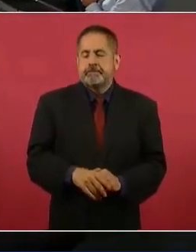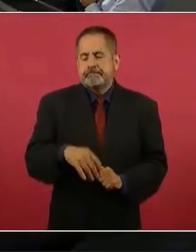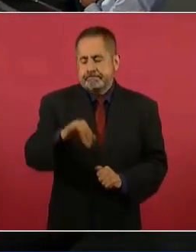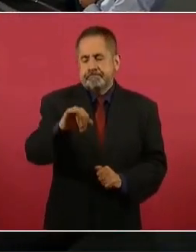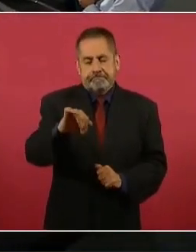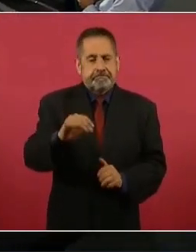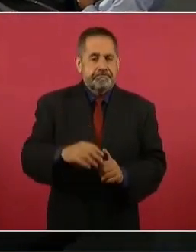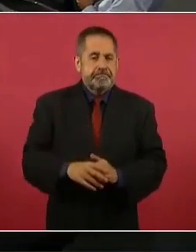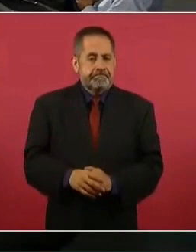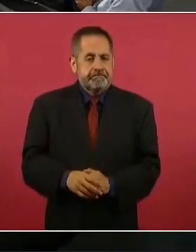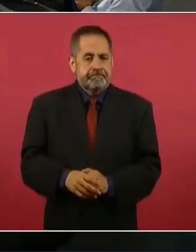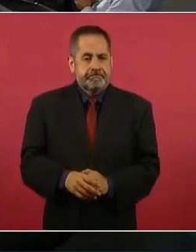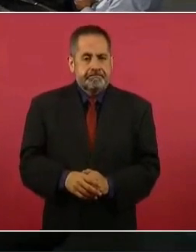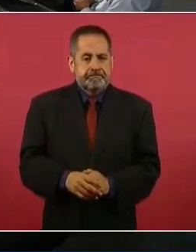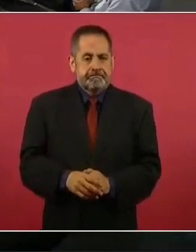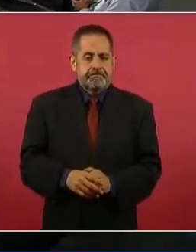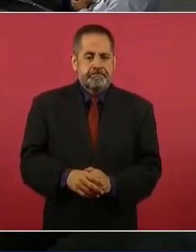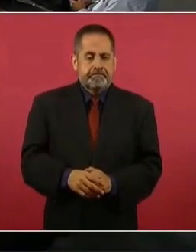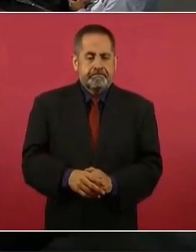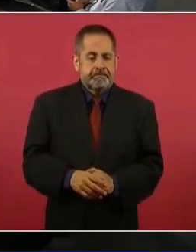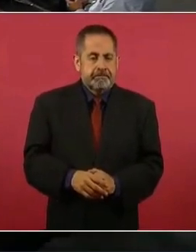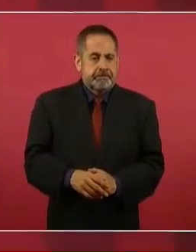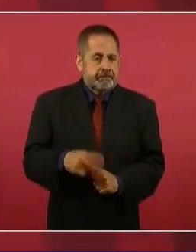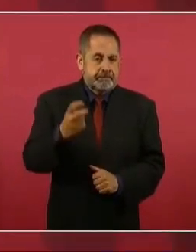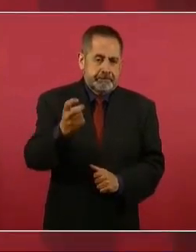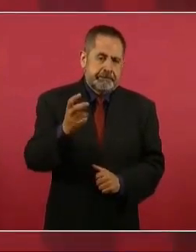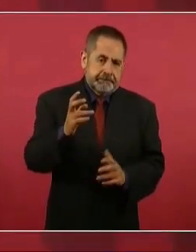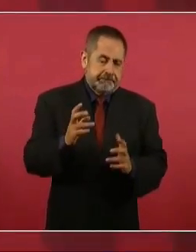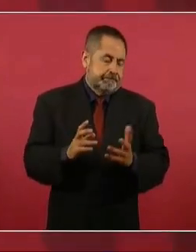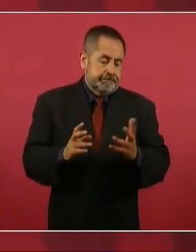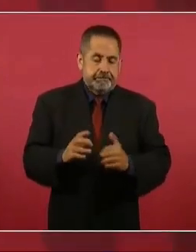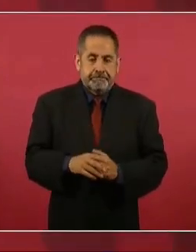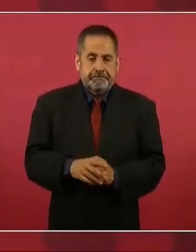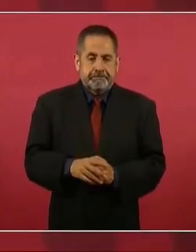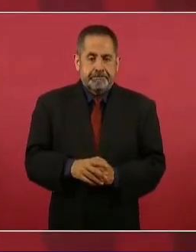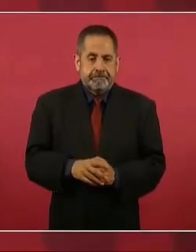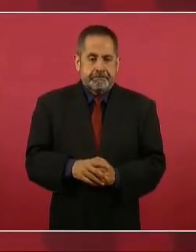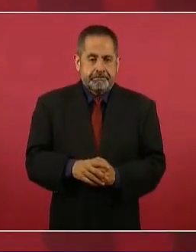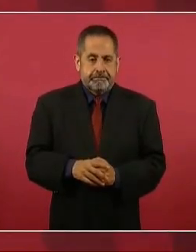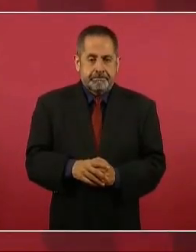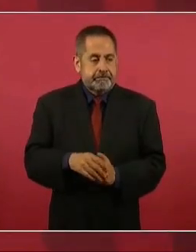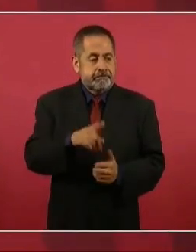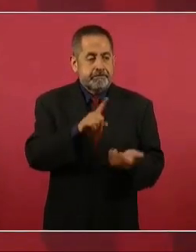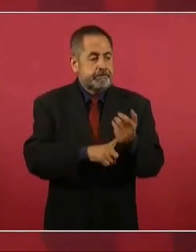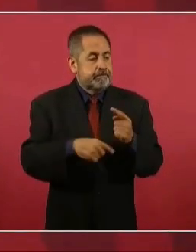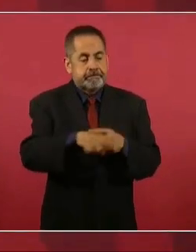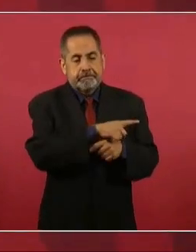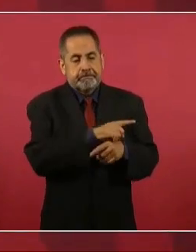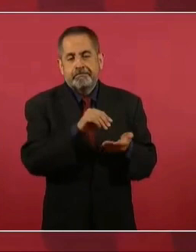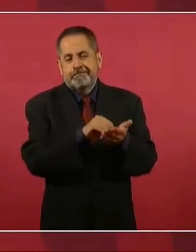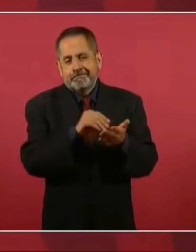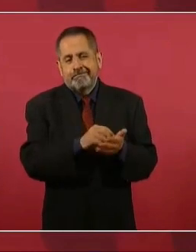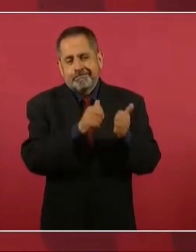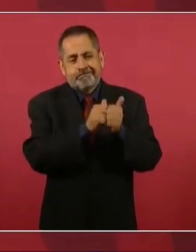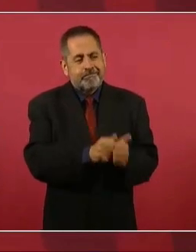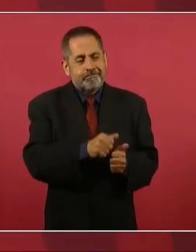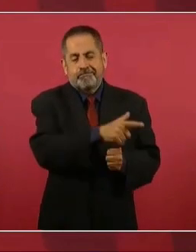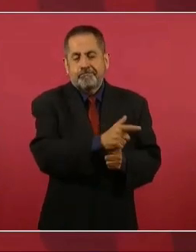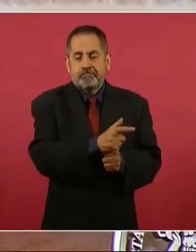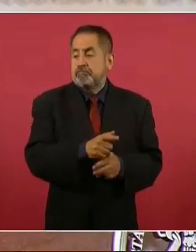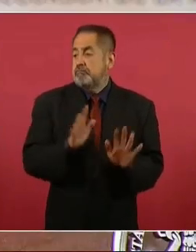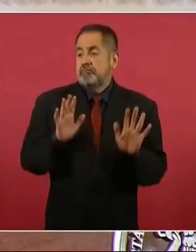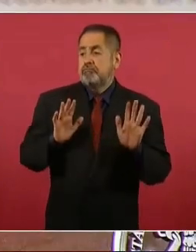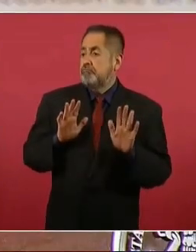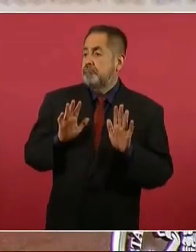pues eso es lo otro. Se crearon muchos